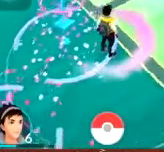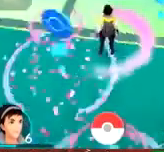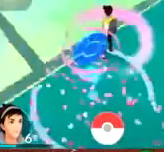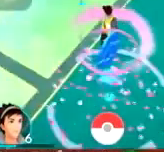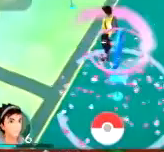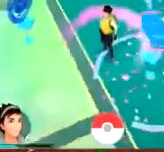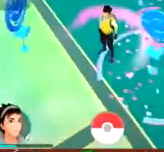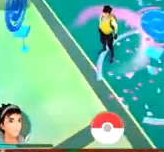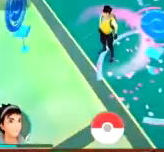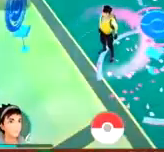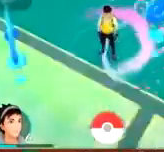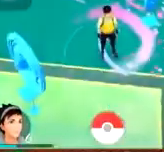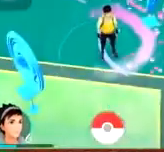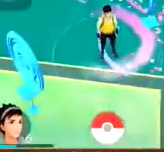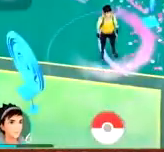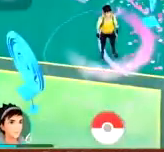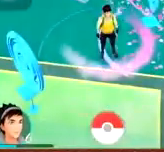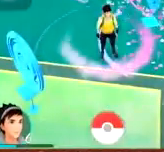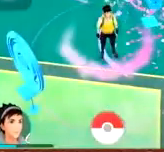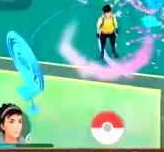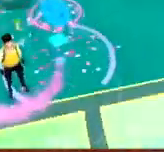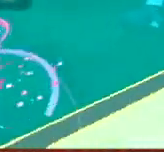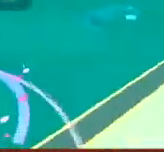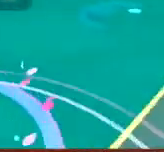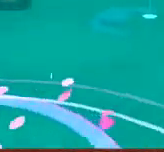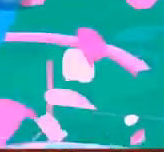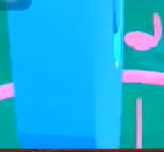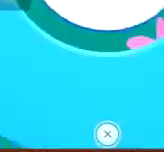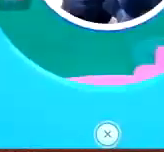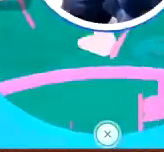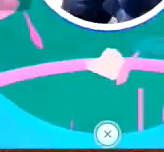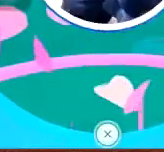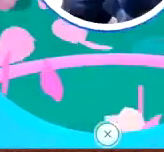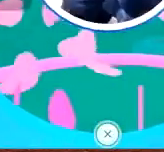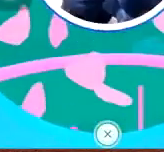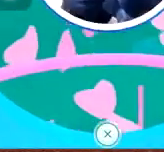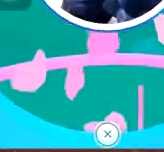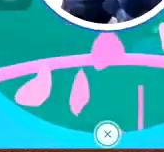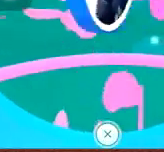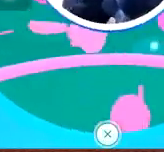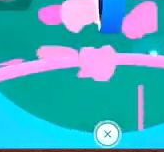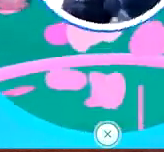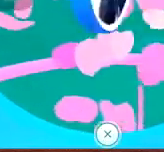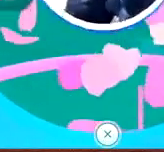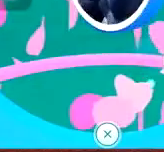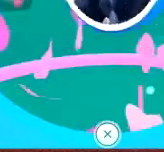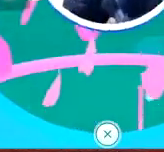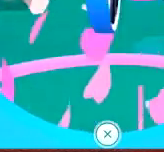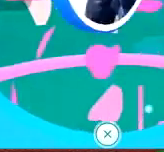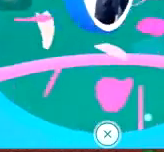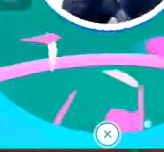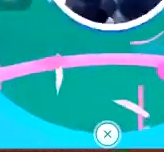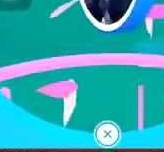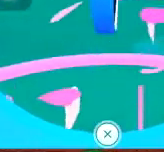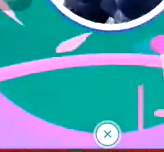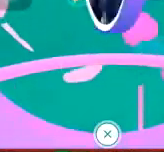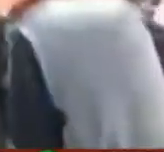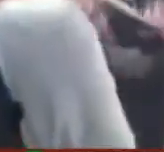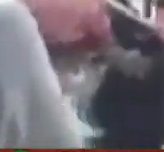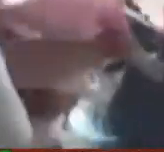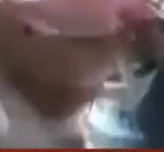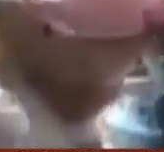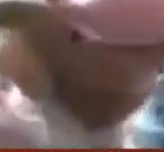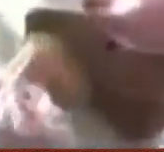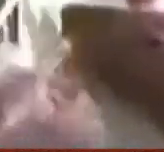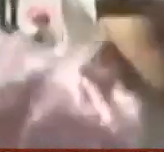una cacería de personajes como Pikachu, Bulbasaur o Squirtle. El bosque de Chapultepec fue uno de los lugares